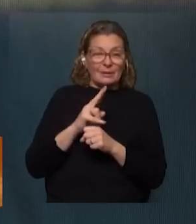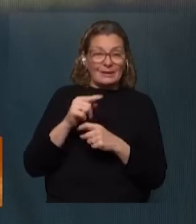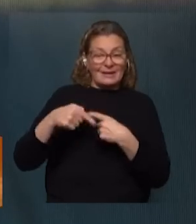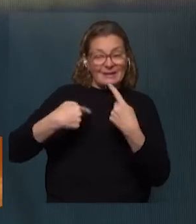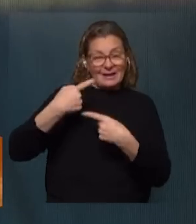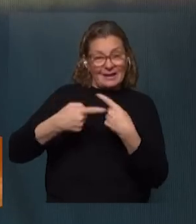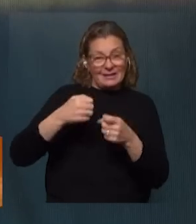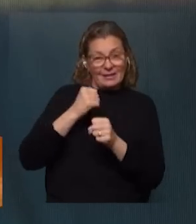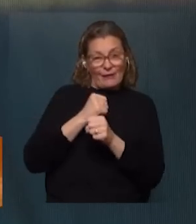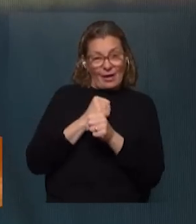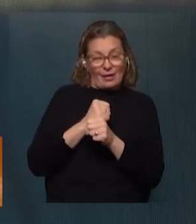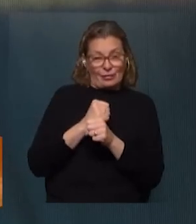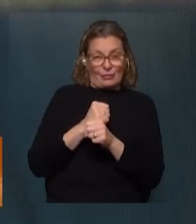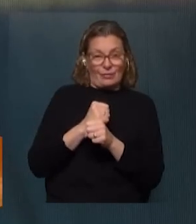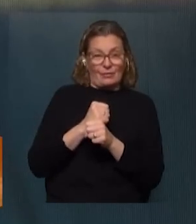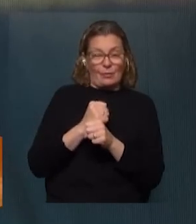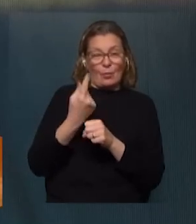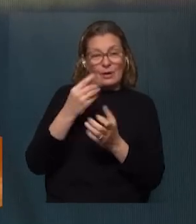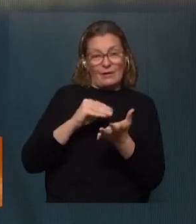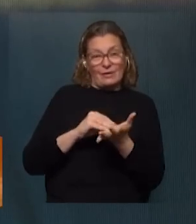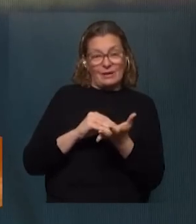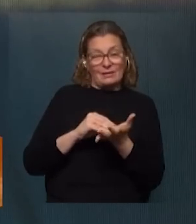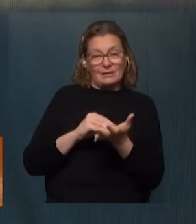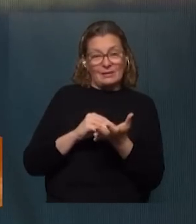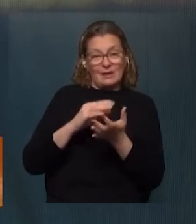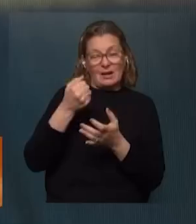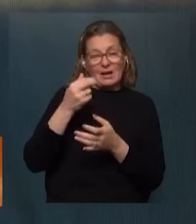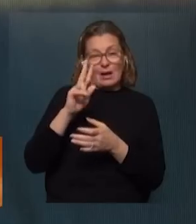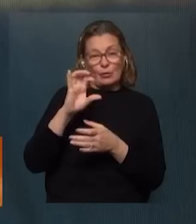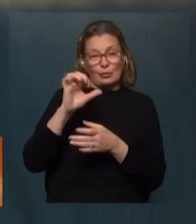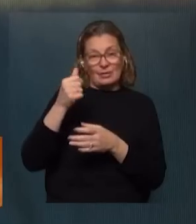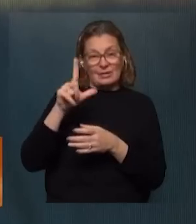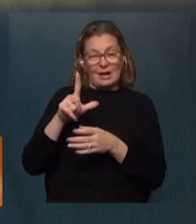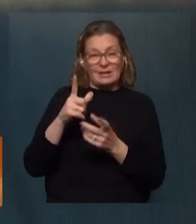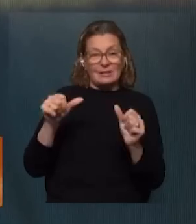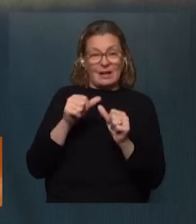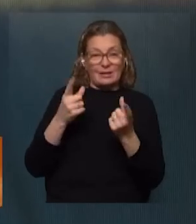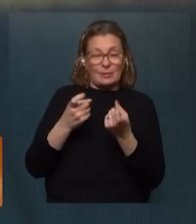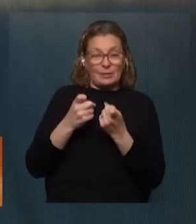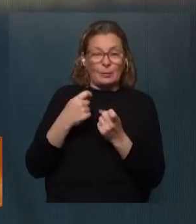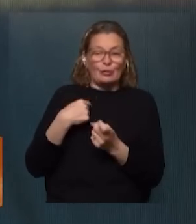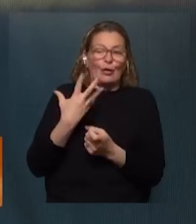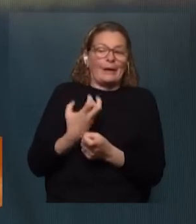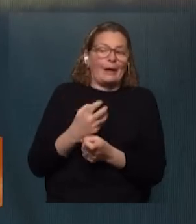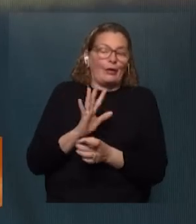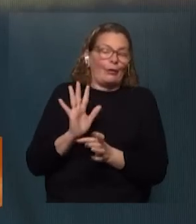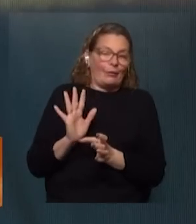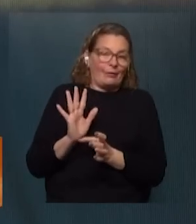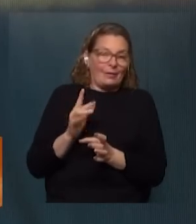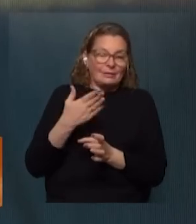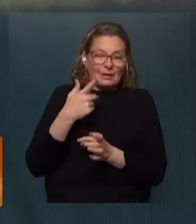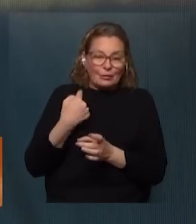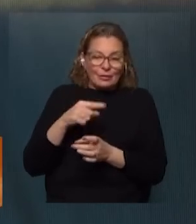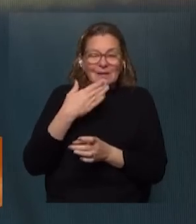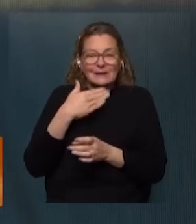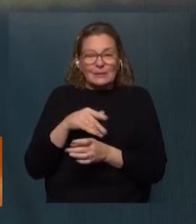trabajando una vez que tenés causal se hace más que nada por necesidad y no por gusto entonces entendimos